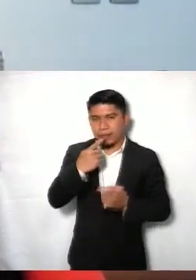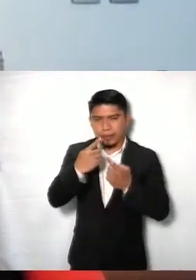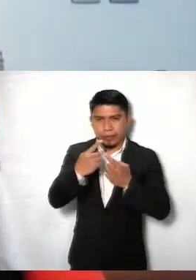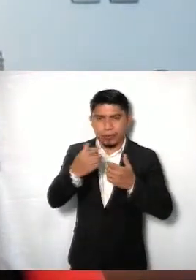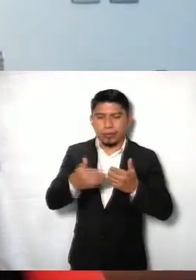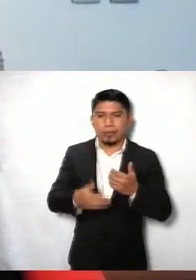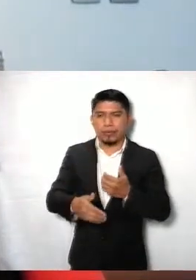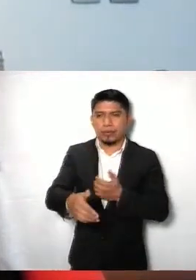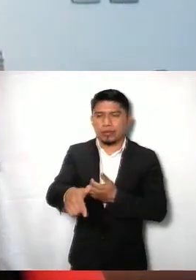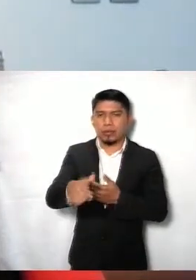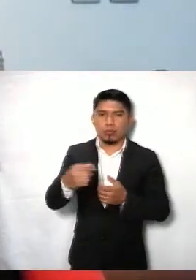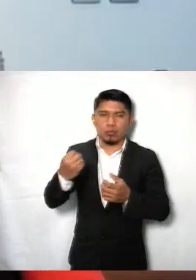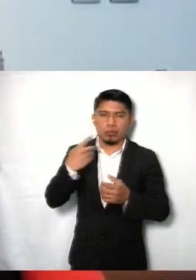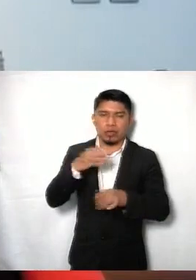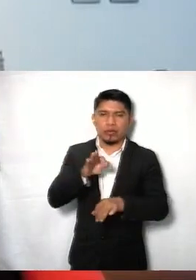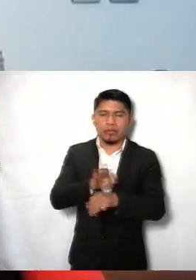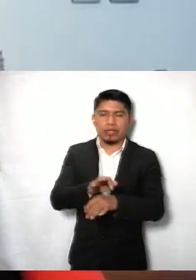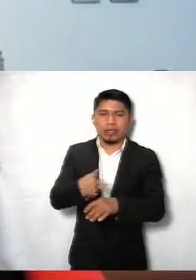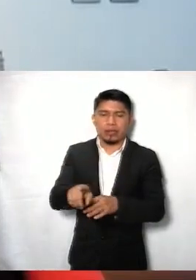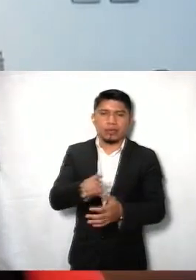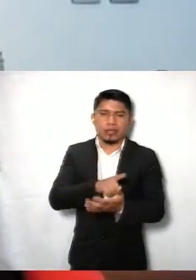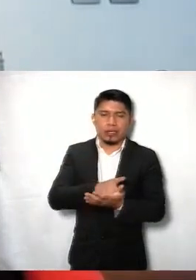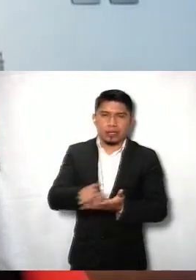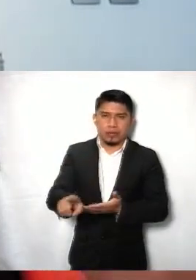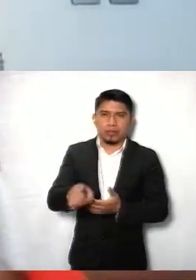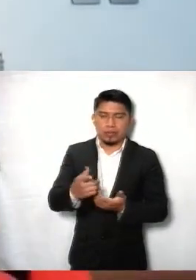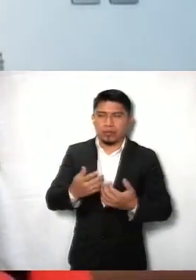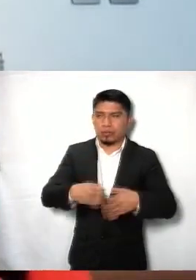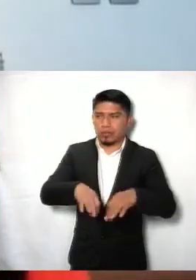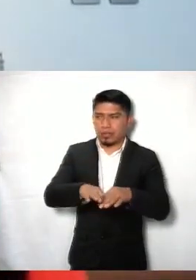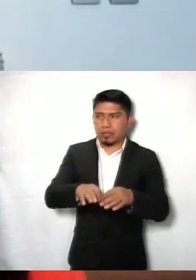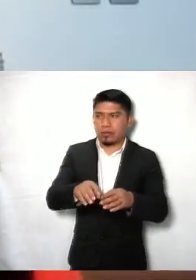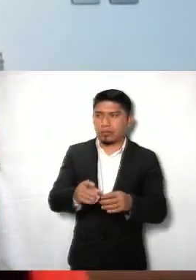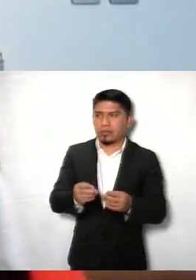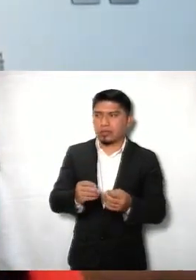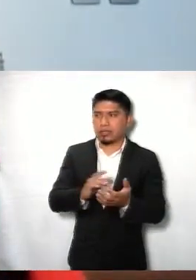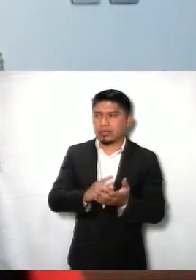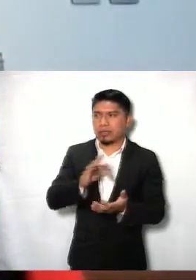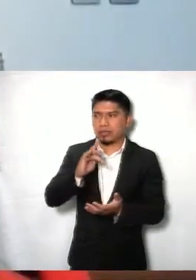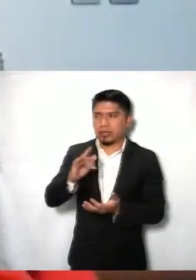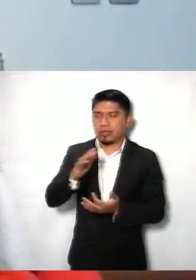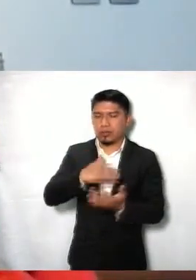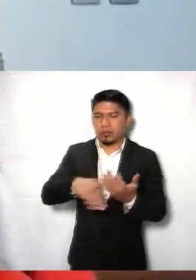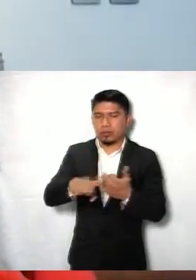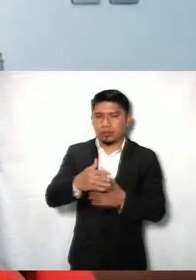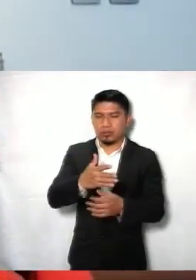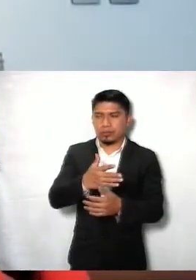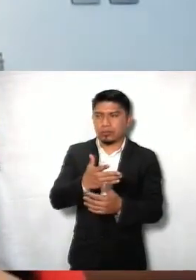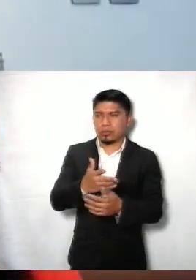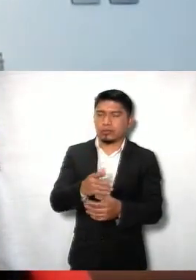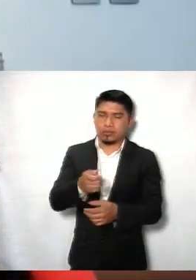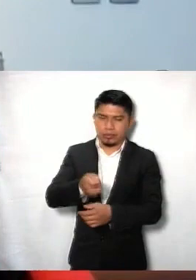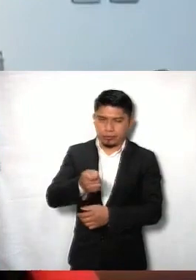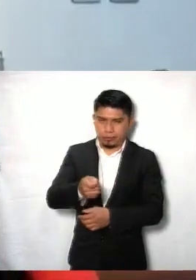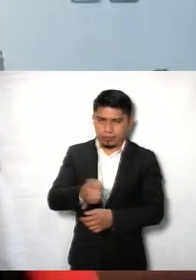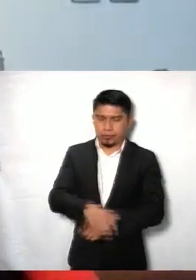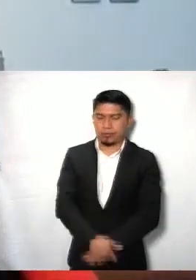permanente, la promoción y la defensa de nuestros derechos, que son fundamentales. Muchas gracias y les mando a todos los días a la distancia.